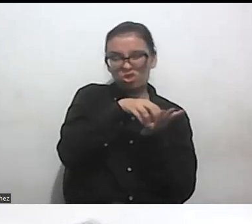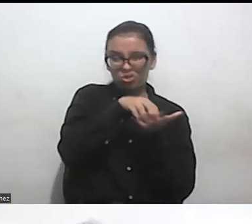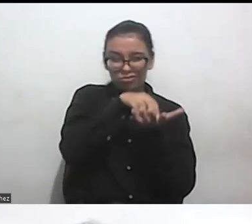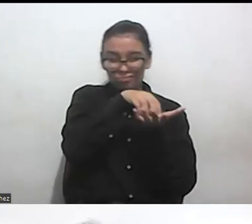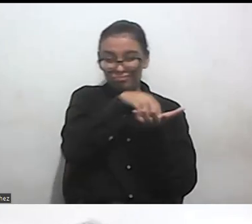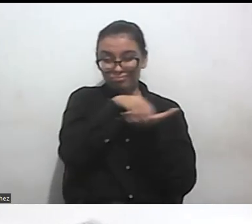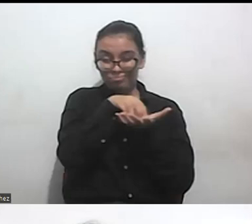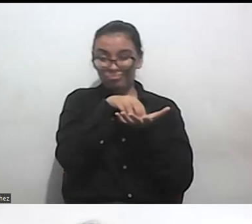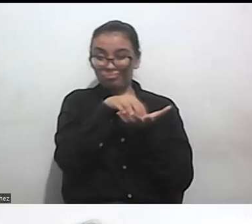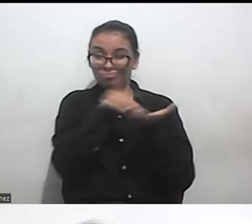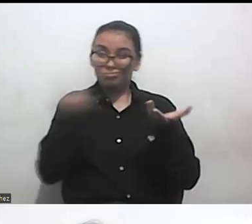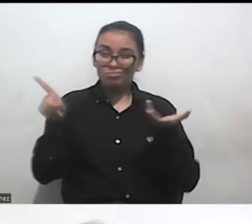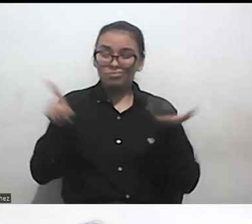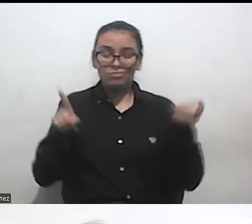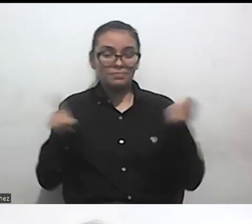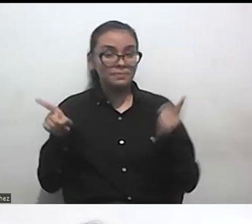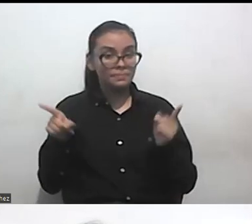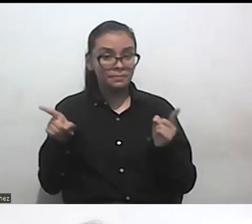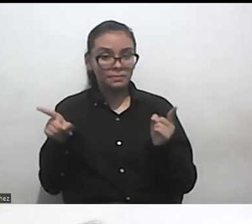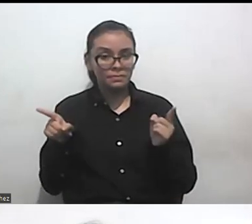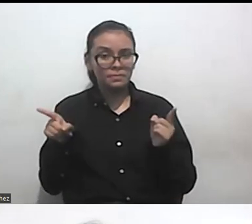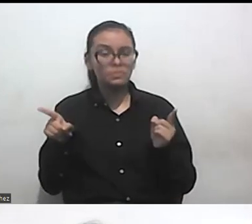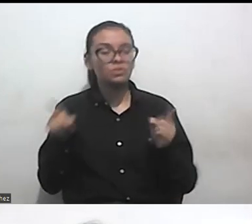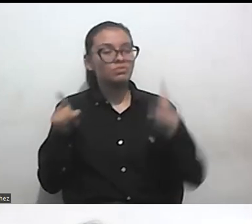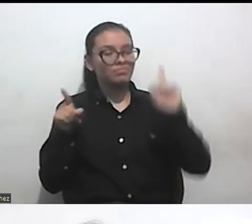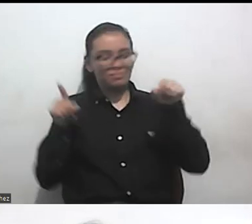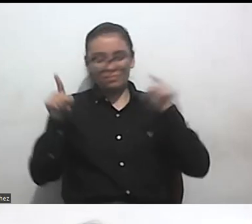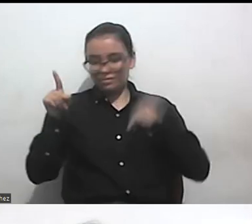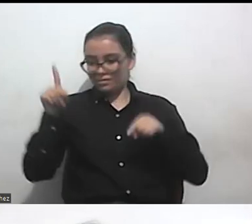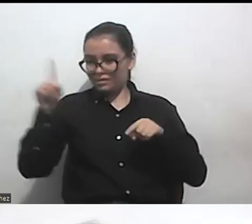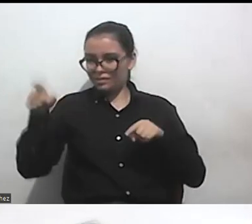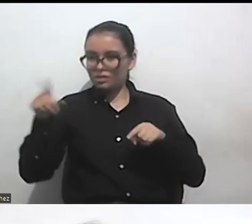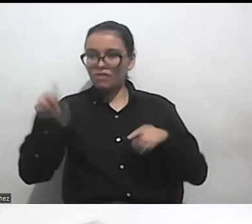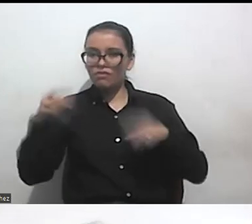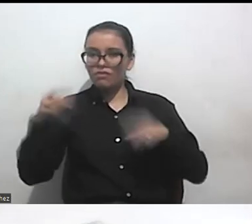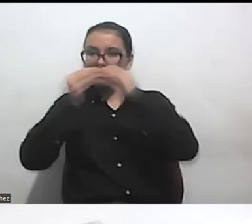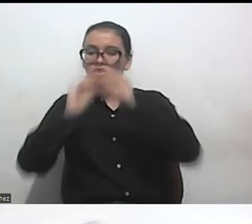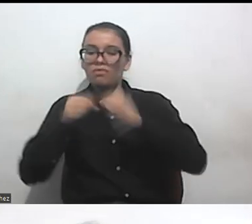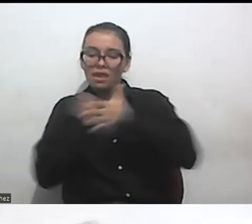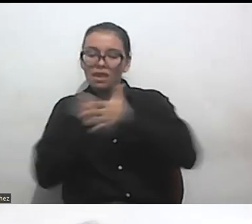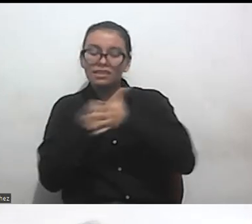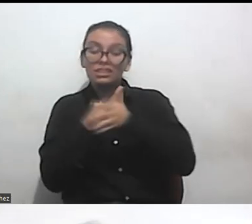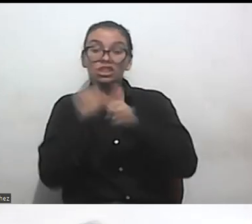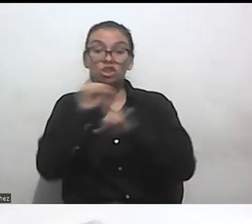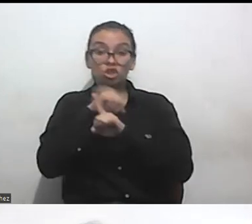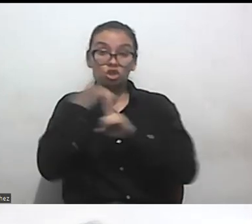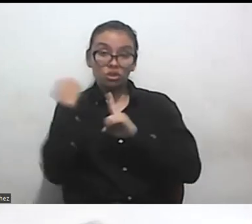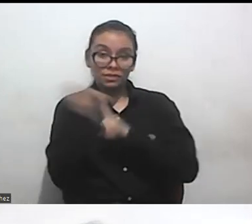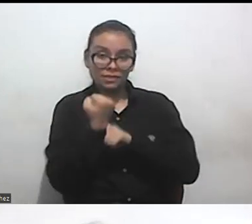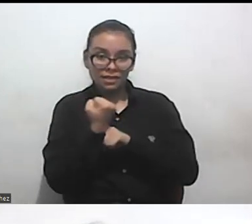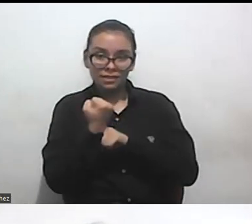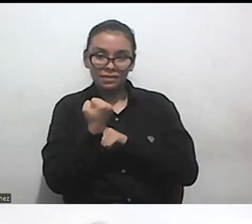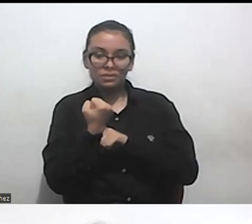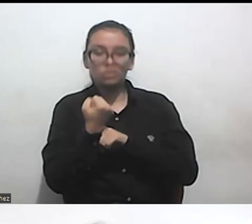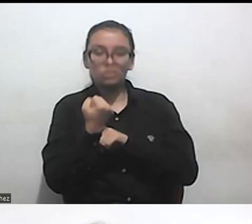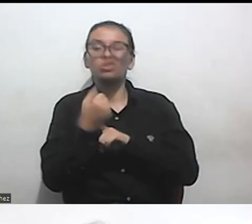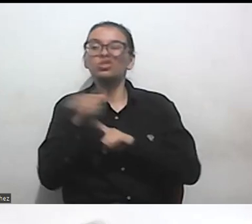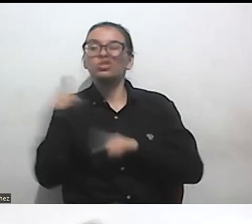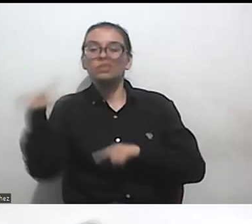entonces en esos margen la forma en los movimientos sociales también encausan sus luchas